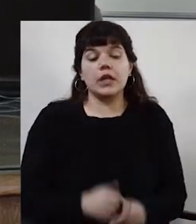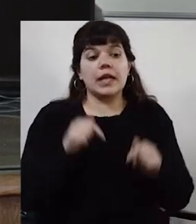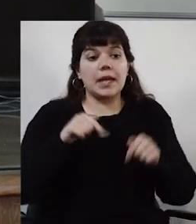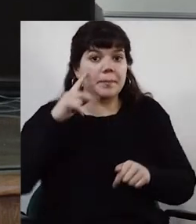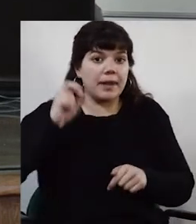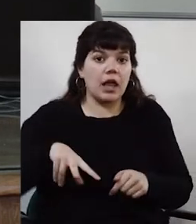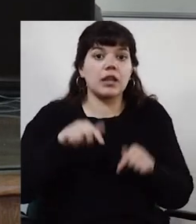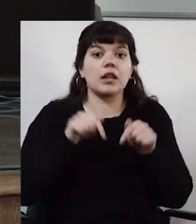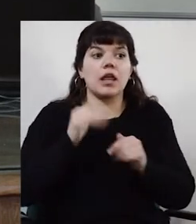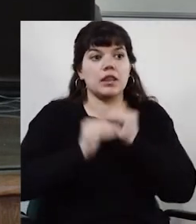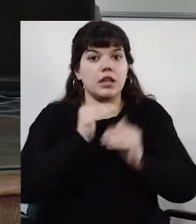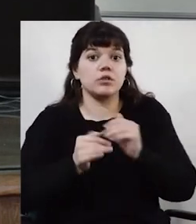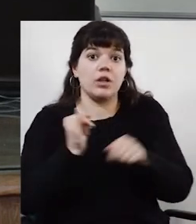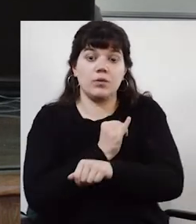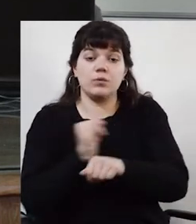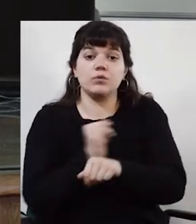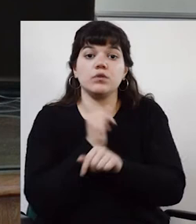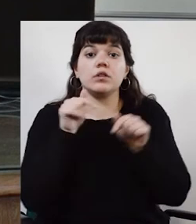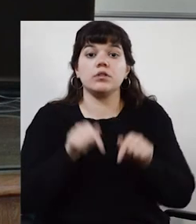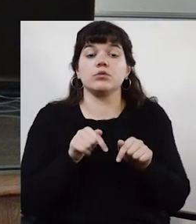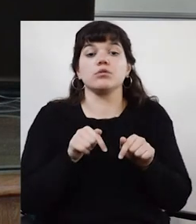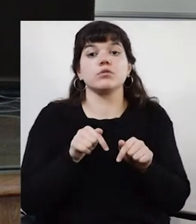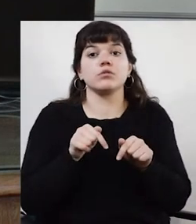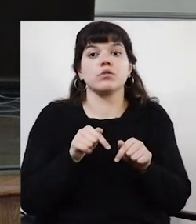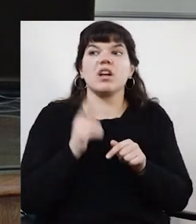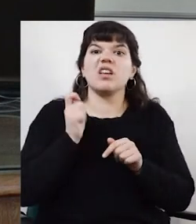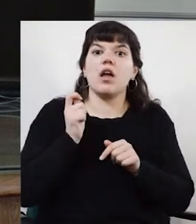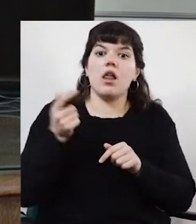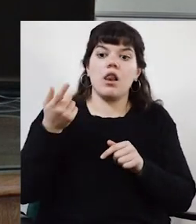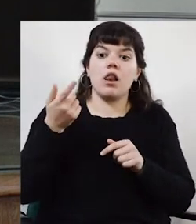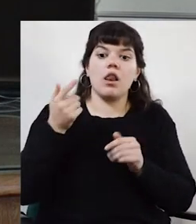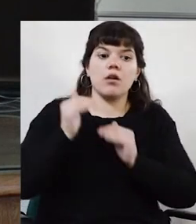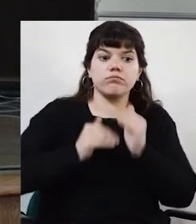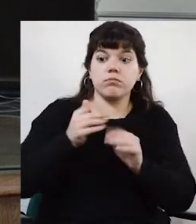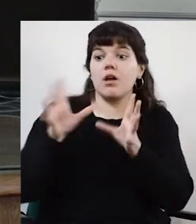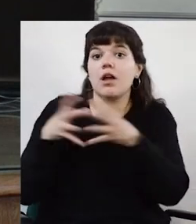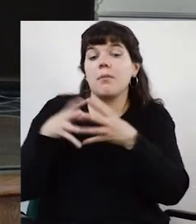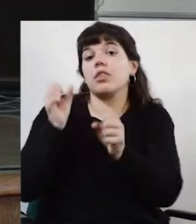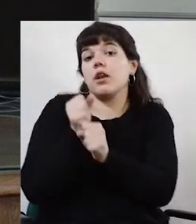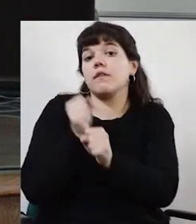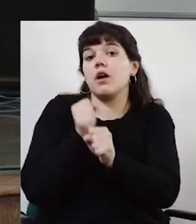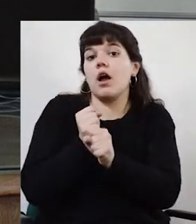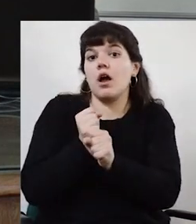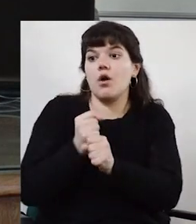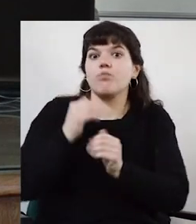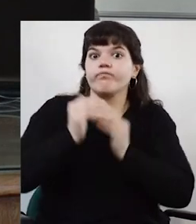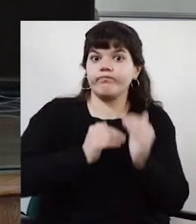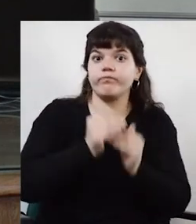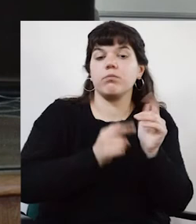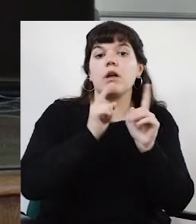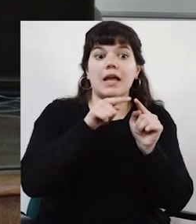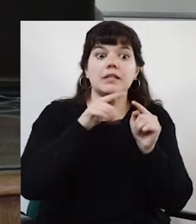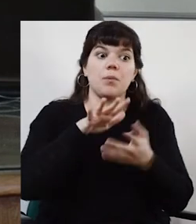plan, digamos, de desarrollo institucional lo viene llevando adelante también equipos de trabajo, ¿sí? Y en ese